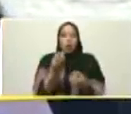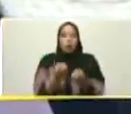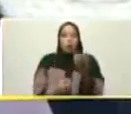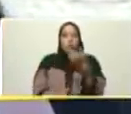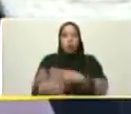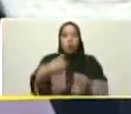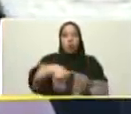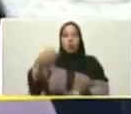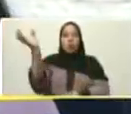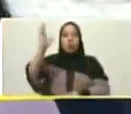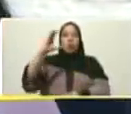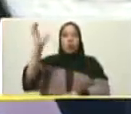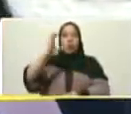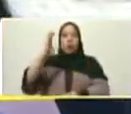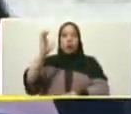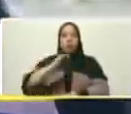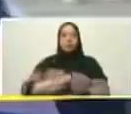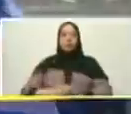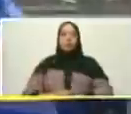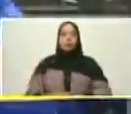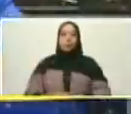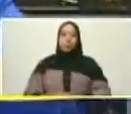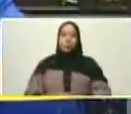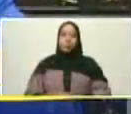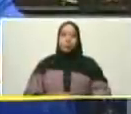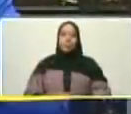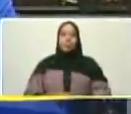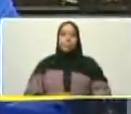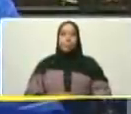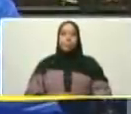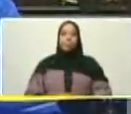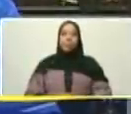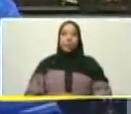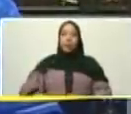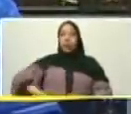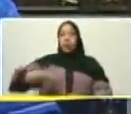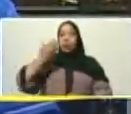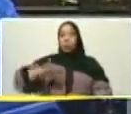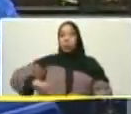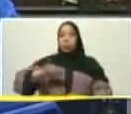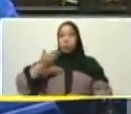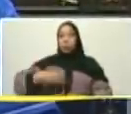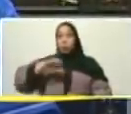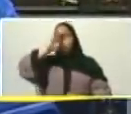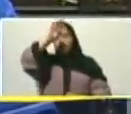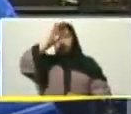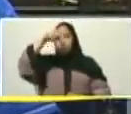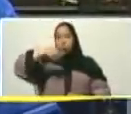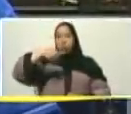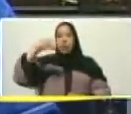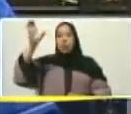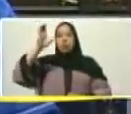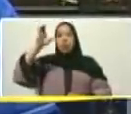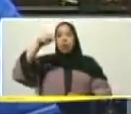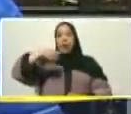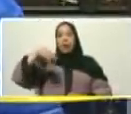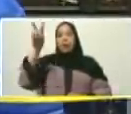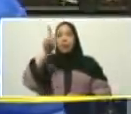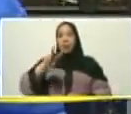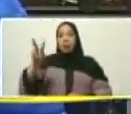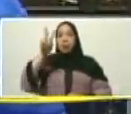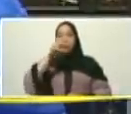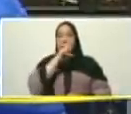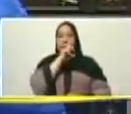ese movimiento tan importante para el futuro de las ciudades en Venezuela